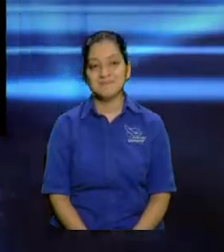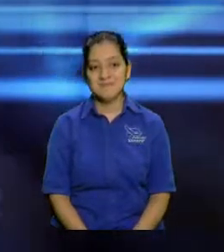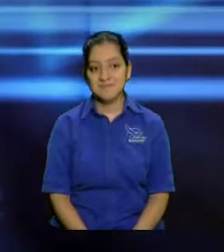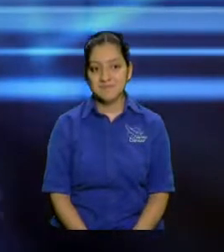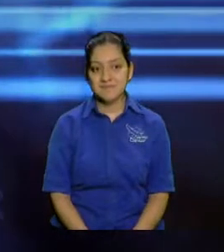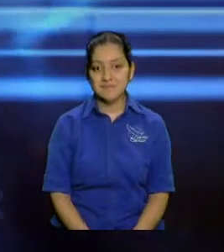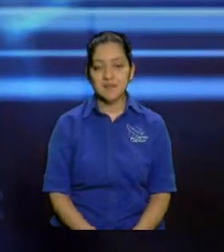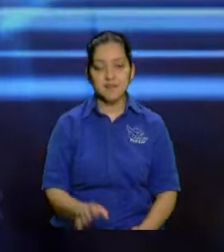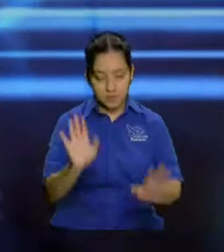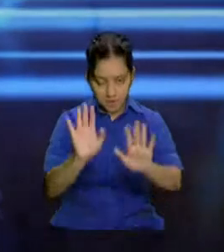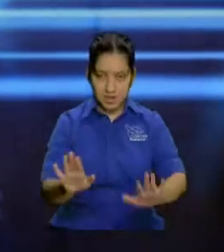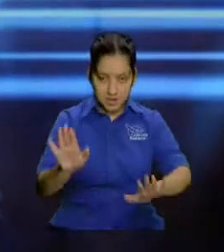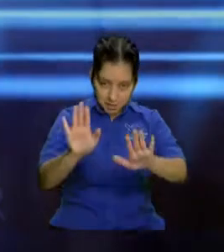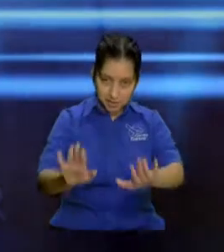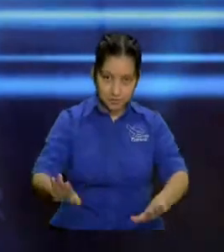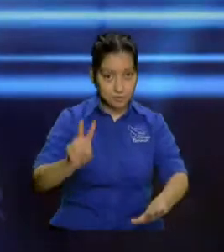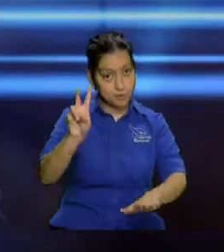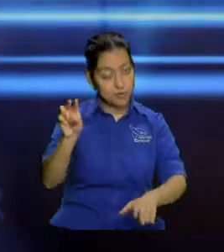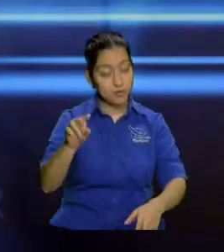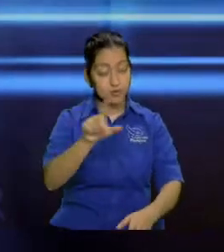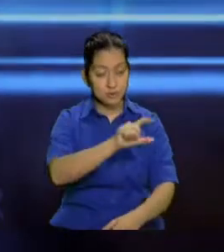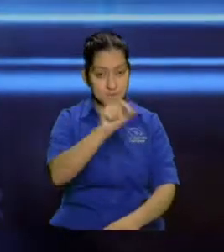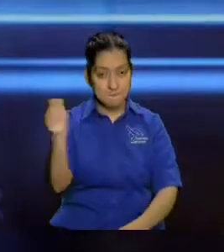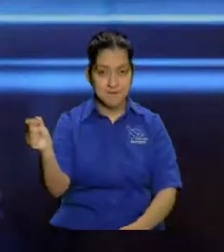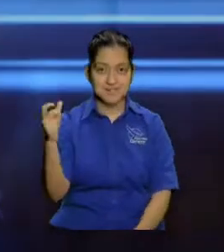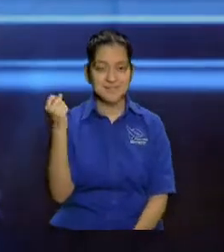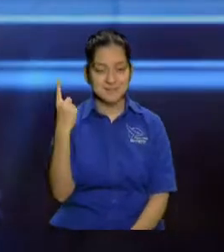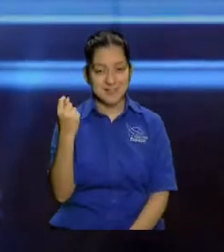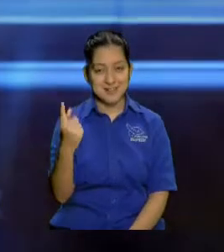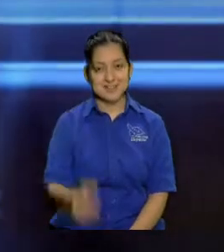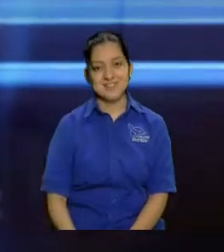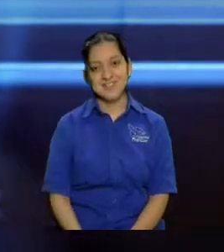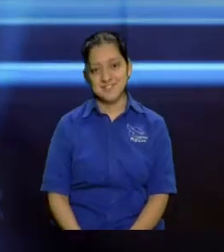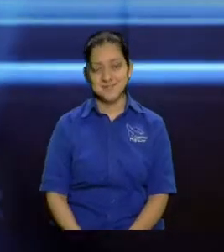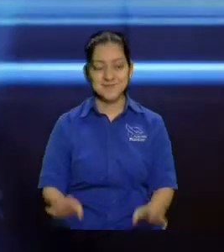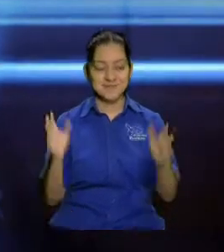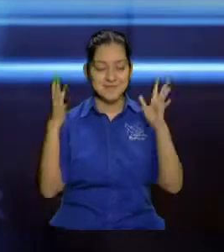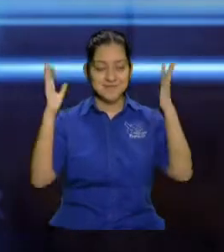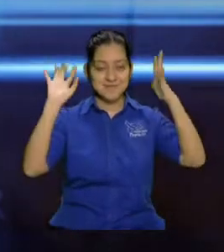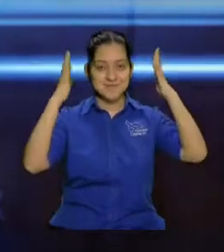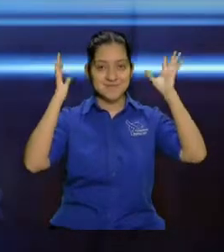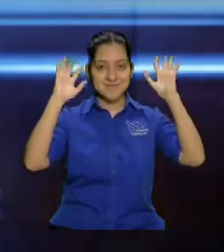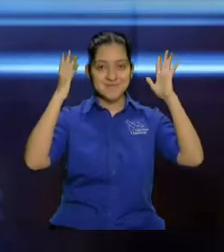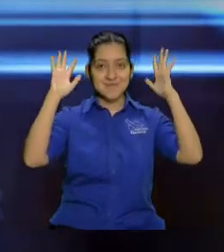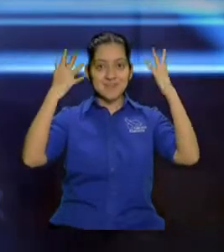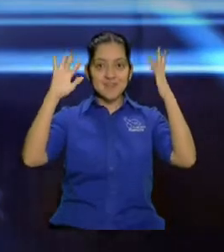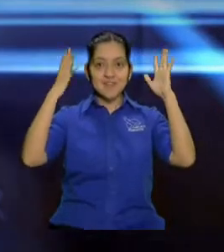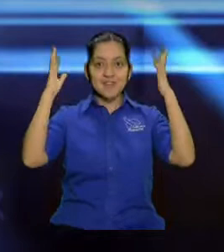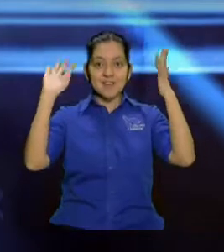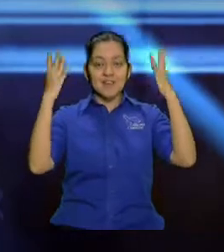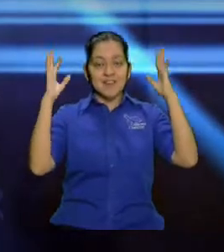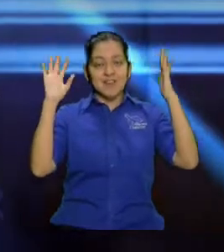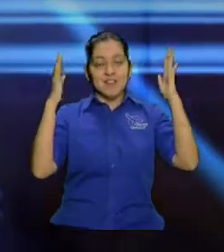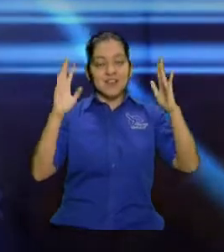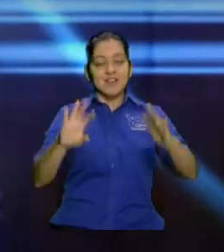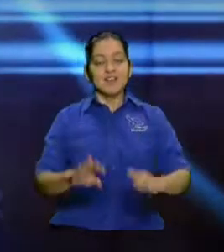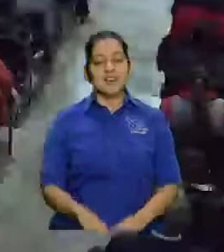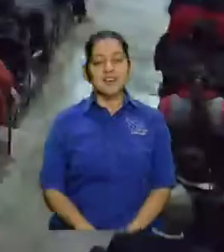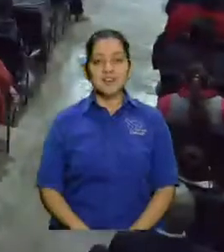Pero cálmese, vamos, dos meses faltan, denle un aplauso al Rey bendito. Ok, entonces mire pues,